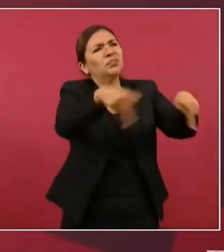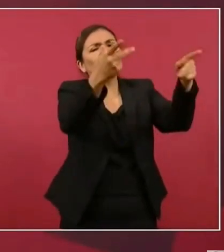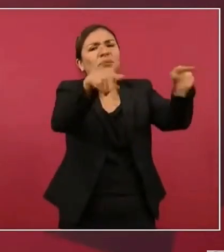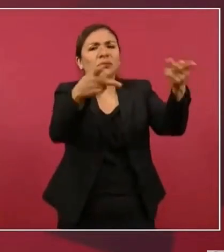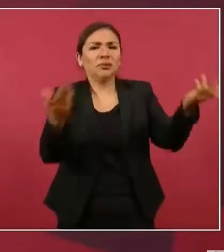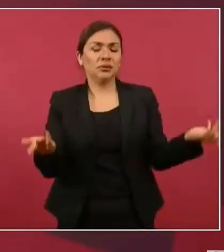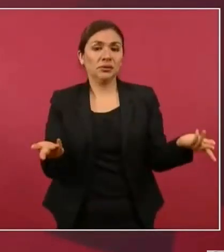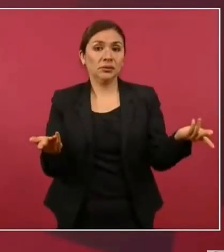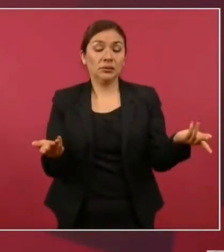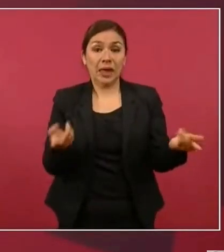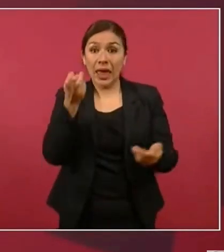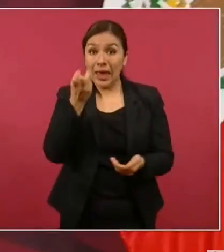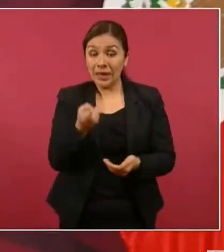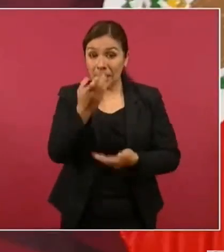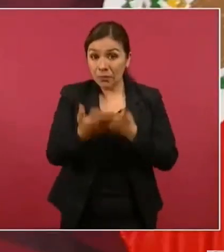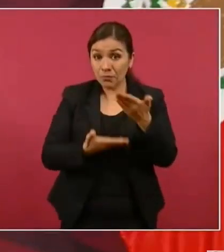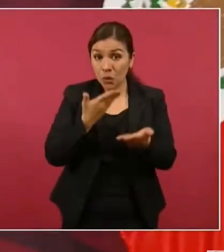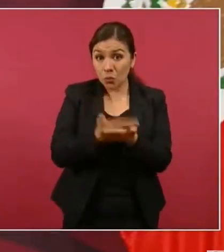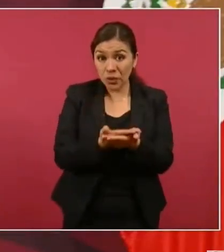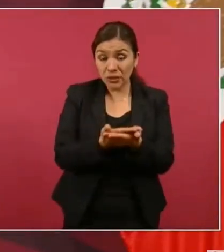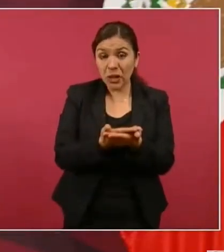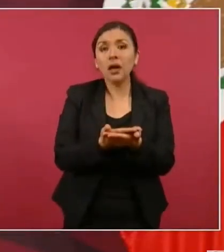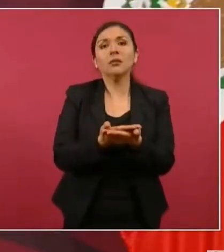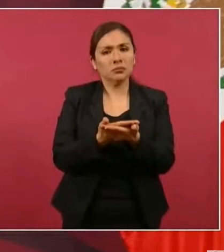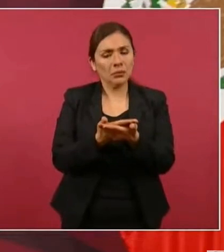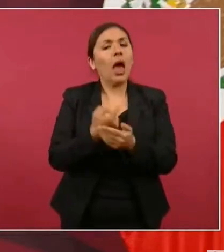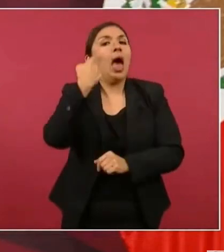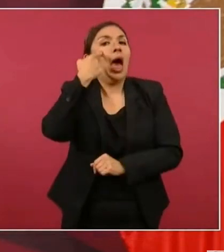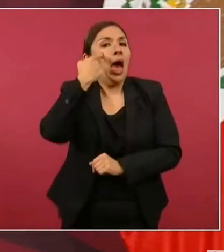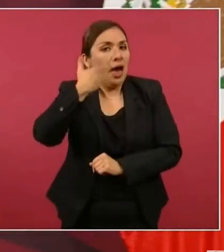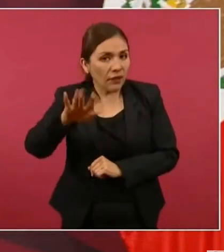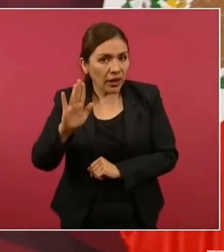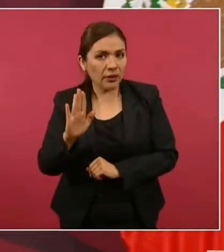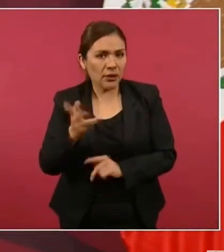propuesta? La propuesta es, vamos viendo